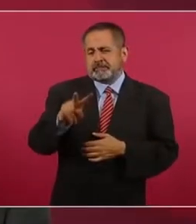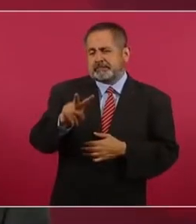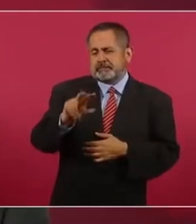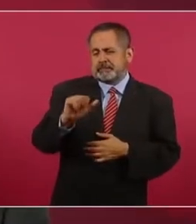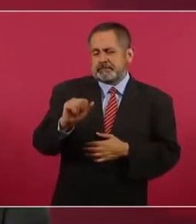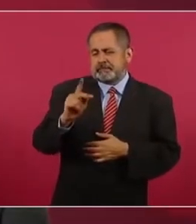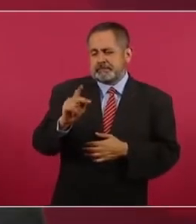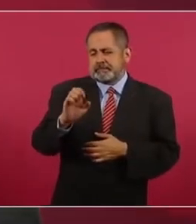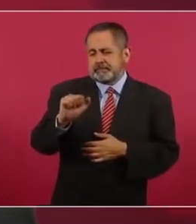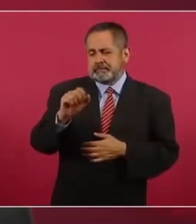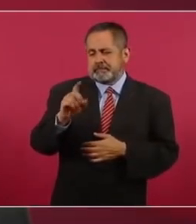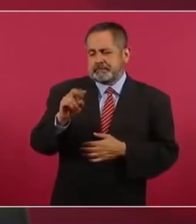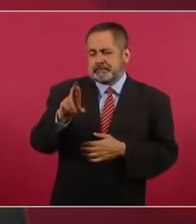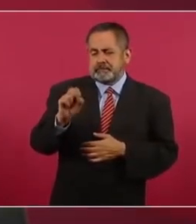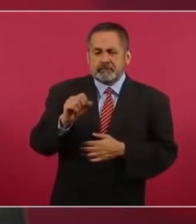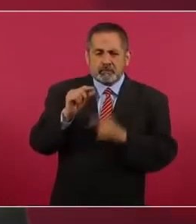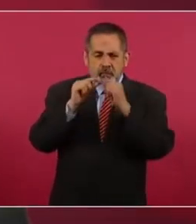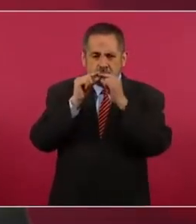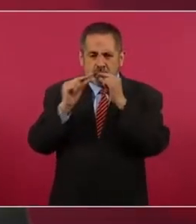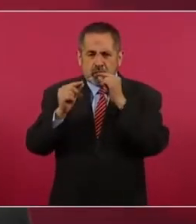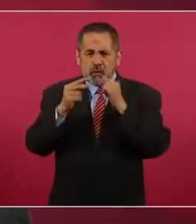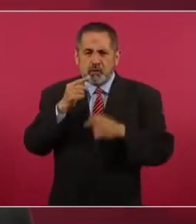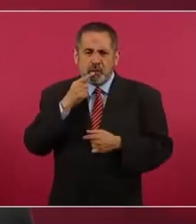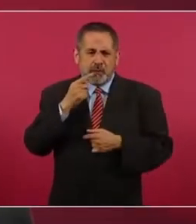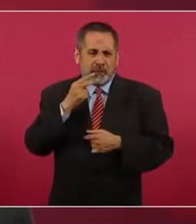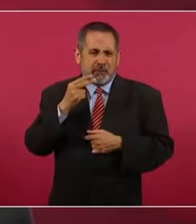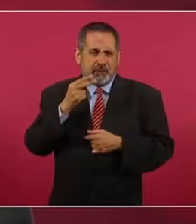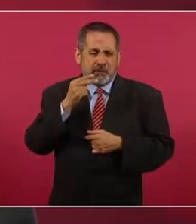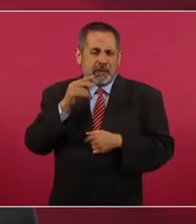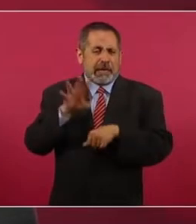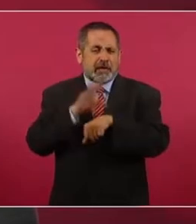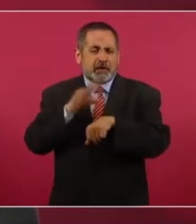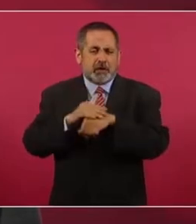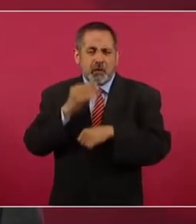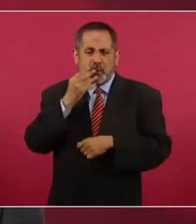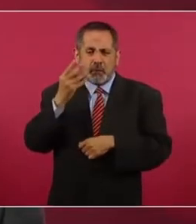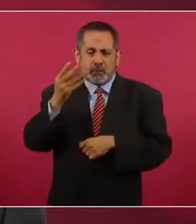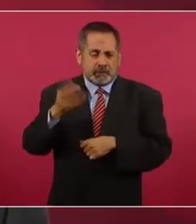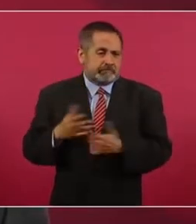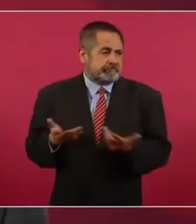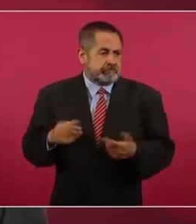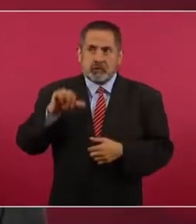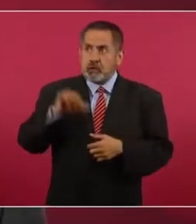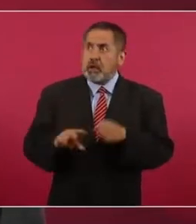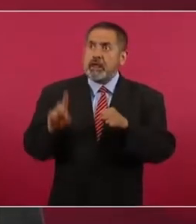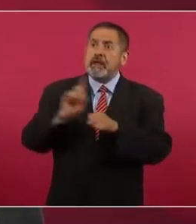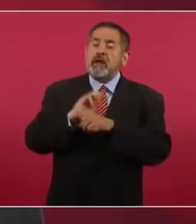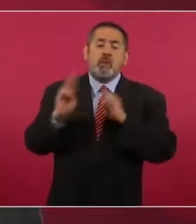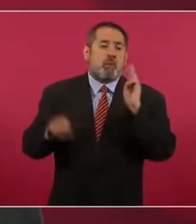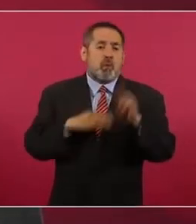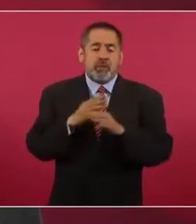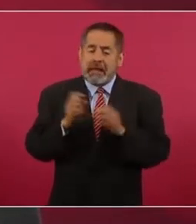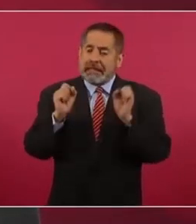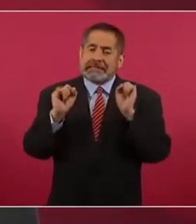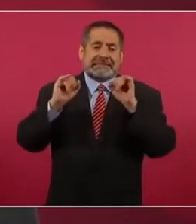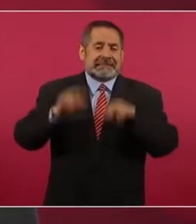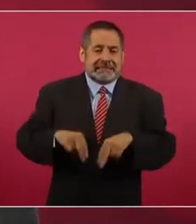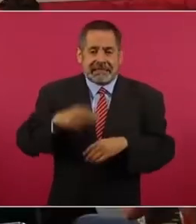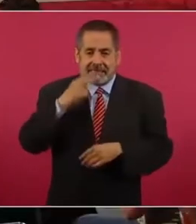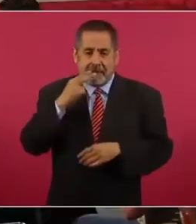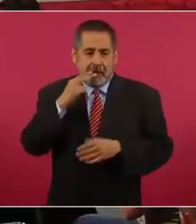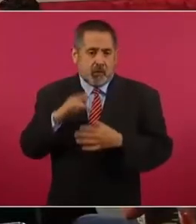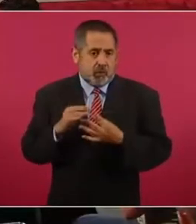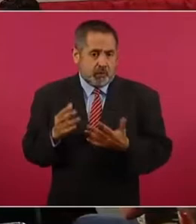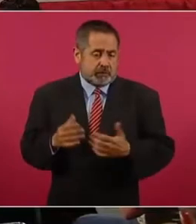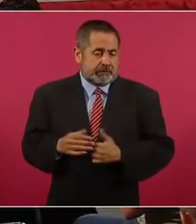electrónicos y encontramos que el mejor momento era precisamente hoy el Día Mundial sin Tabaco. Entonces, en la siguiente sección